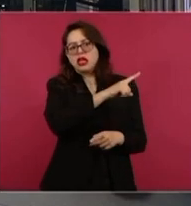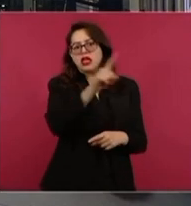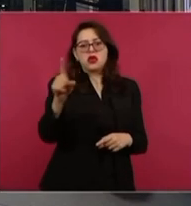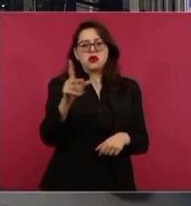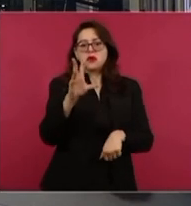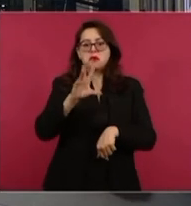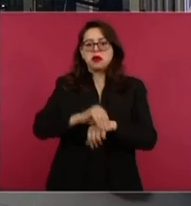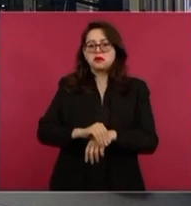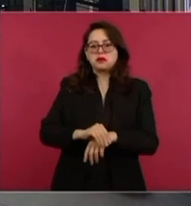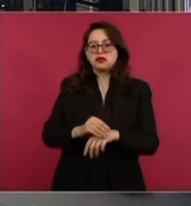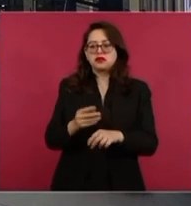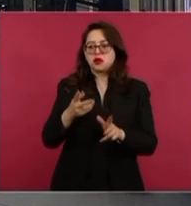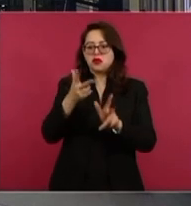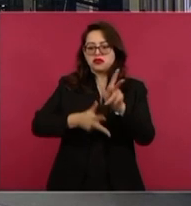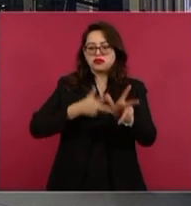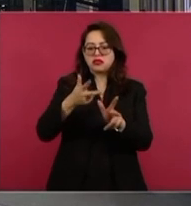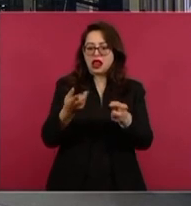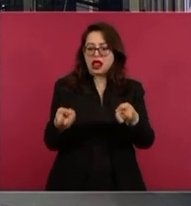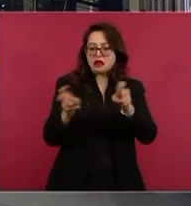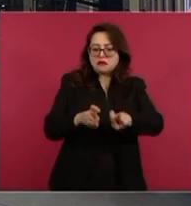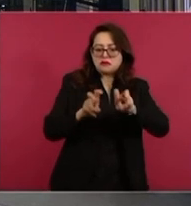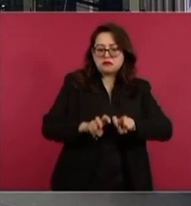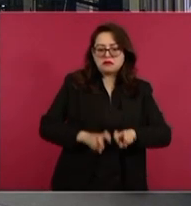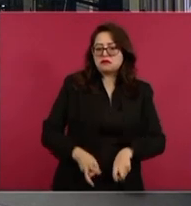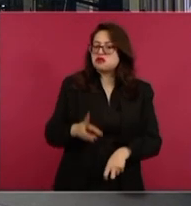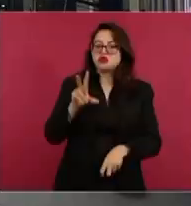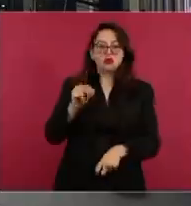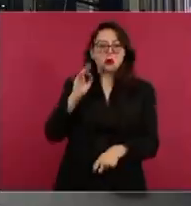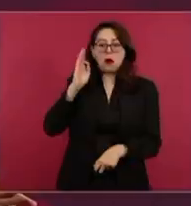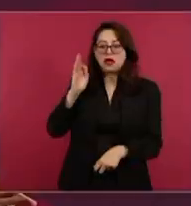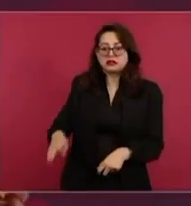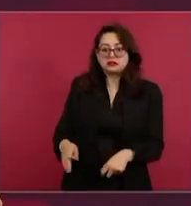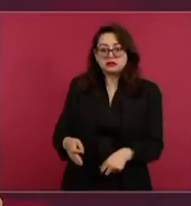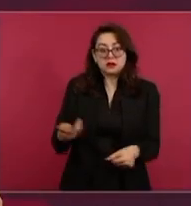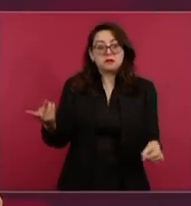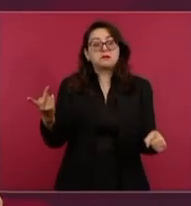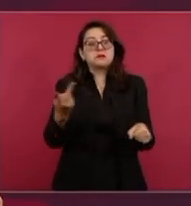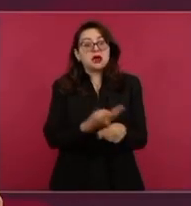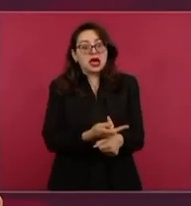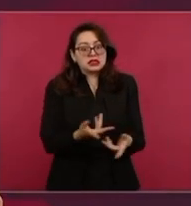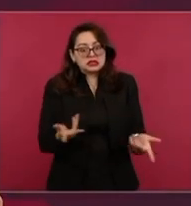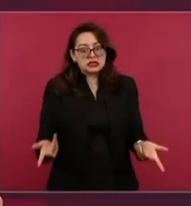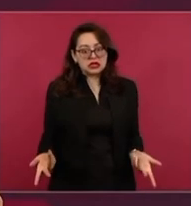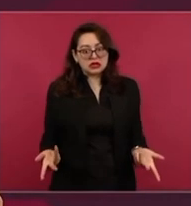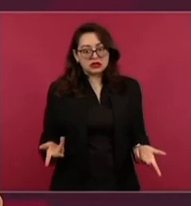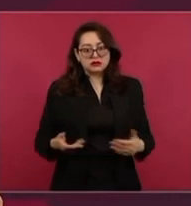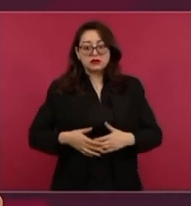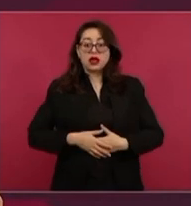a invertir. hay dos opciones, pero eso va a